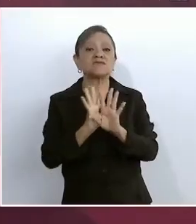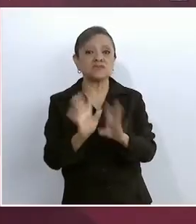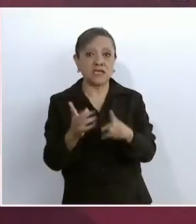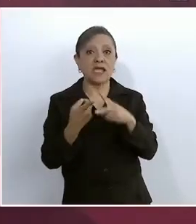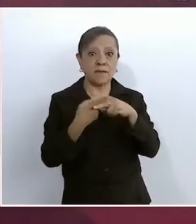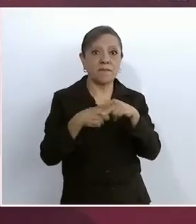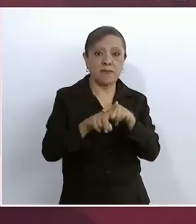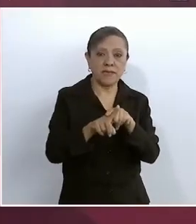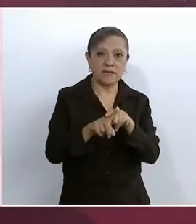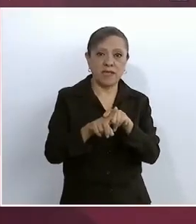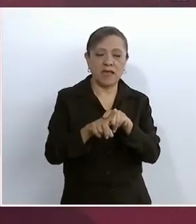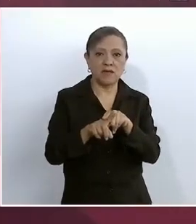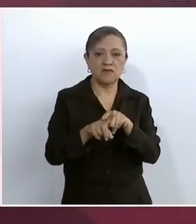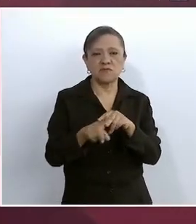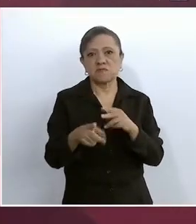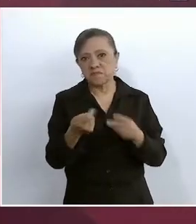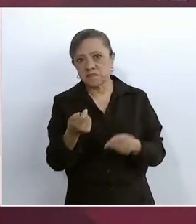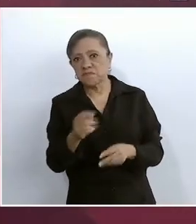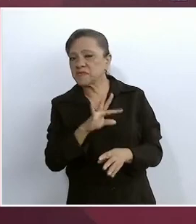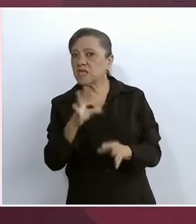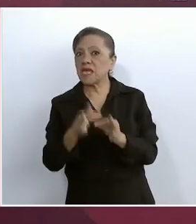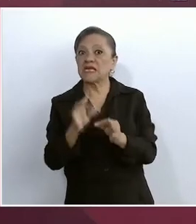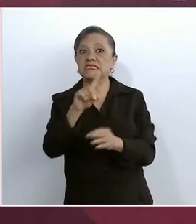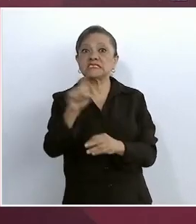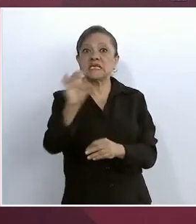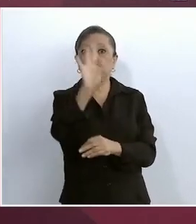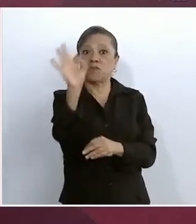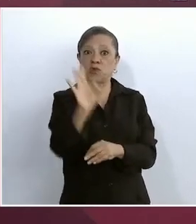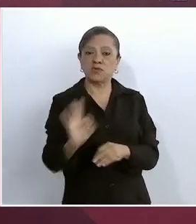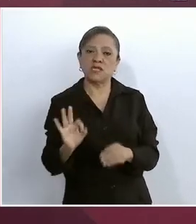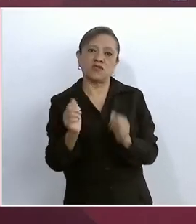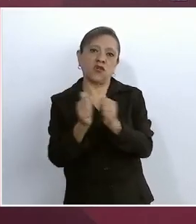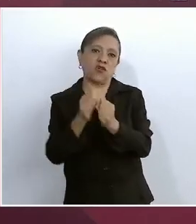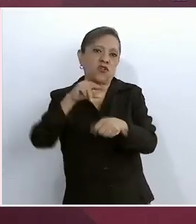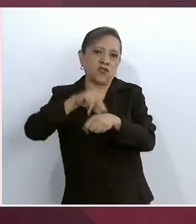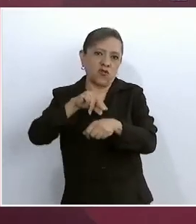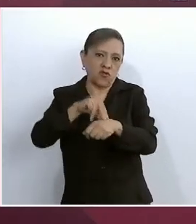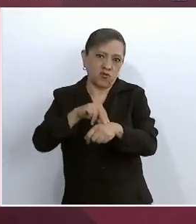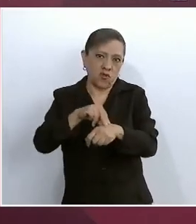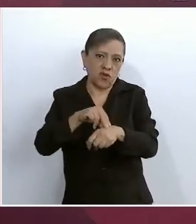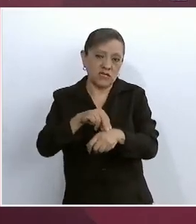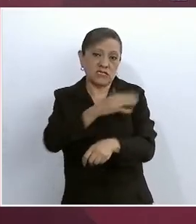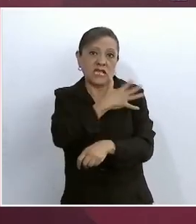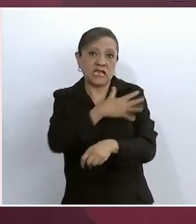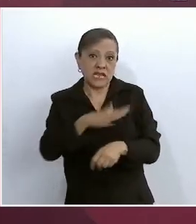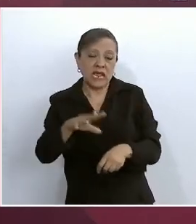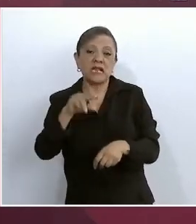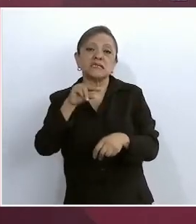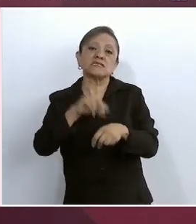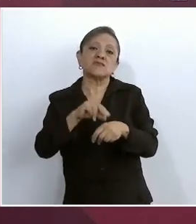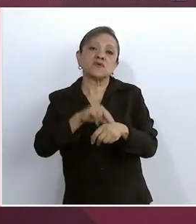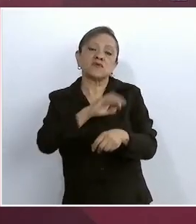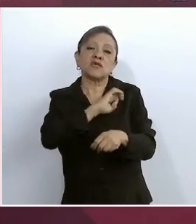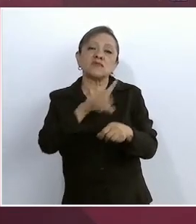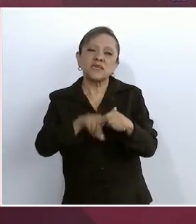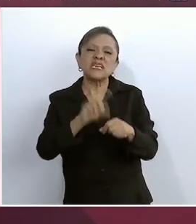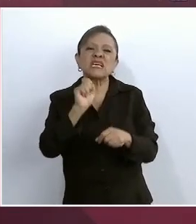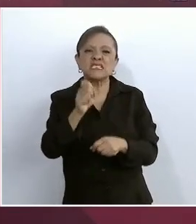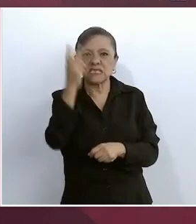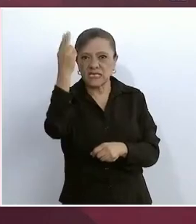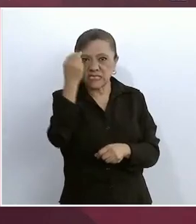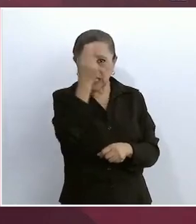están prácticamente al cien, que son Nayarit, Colima